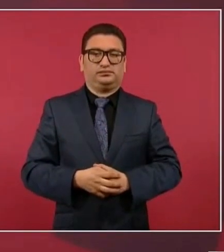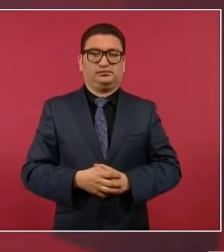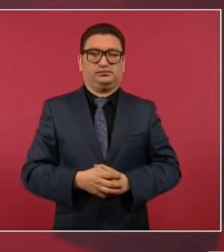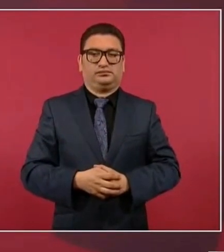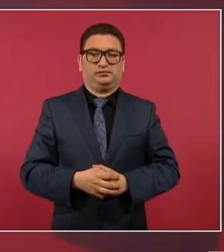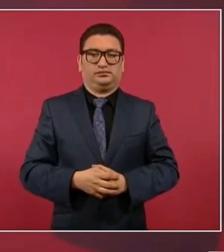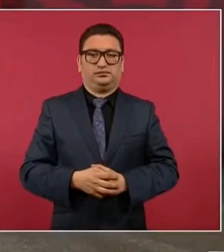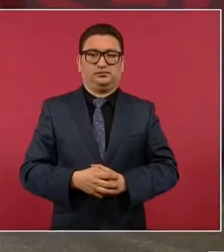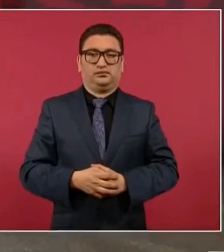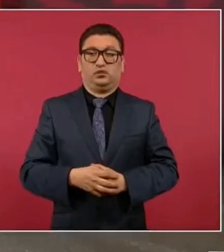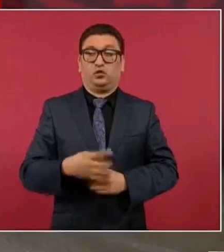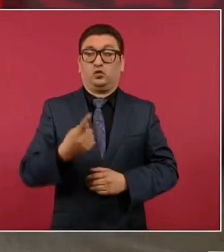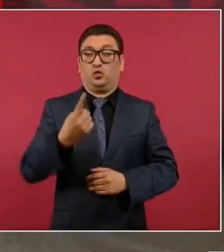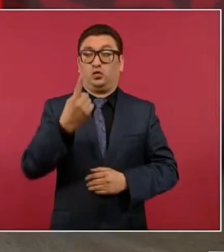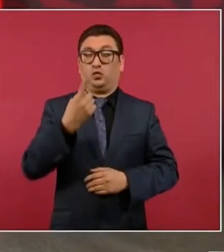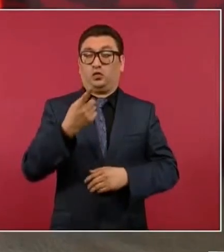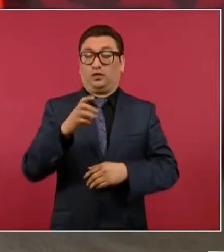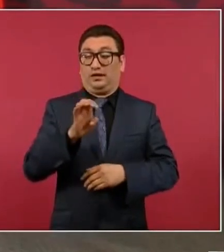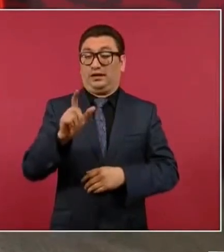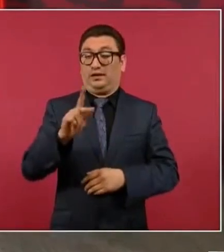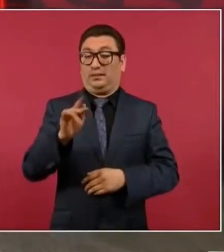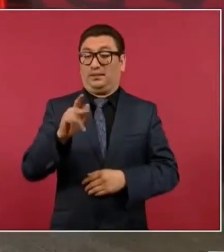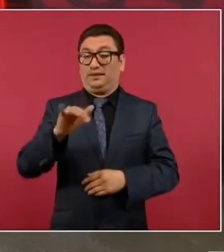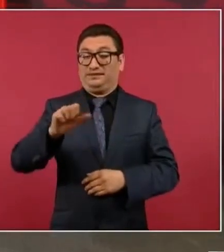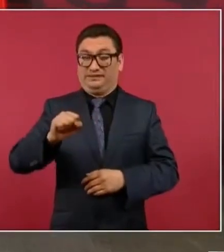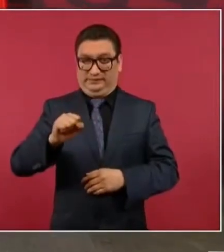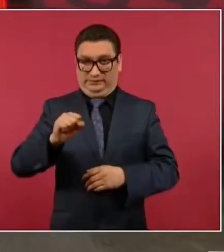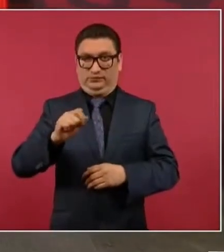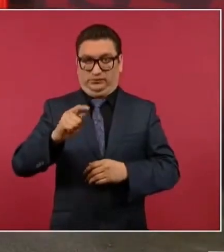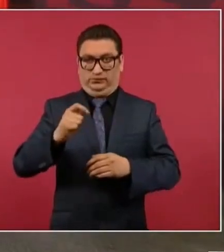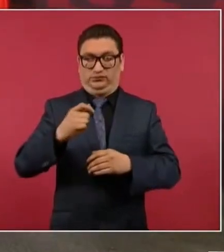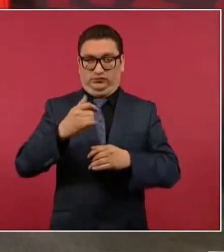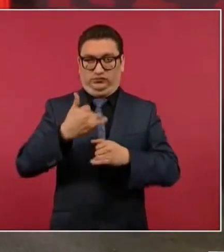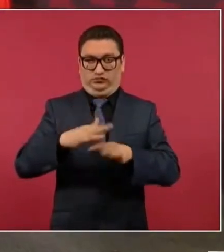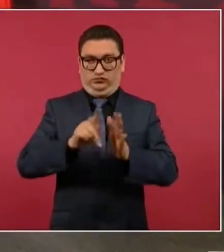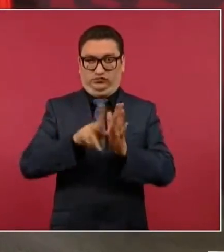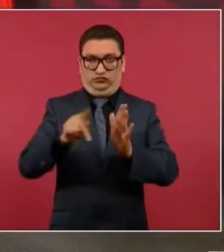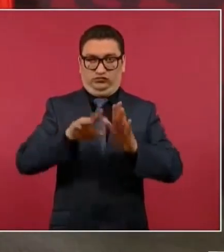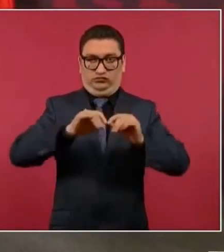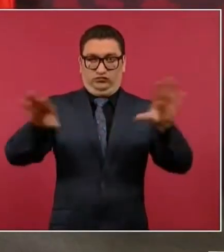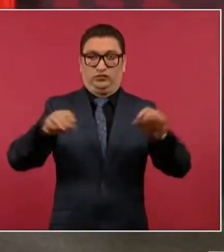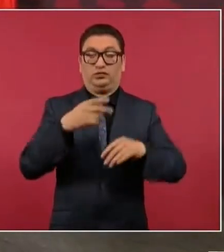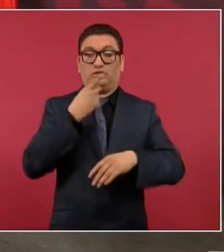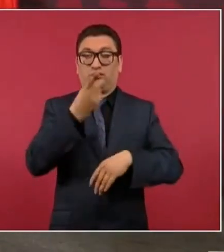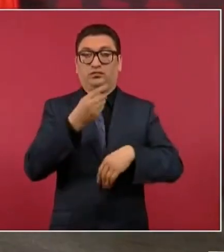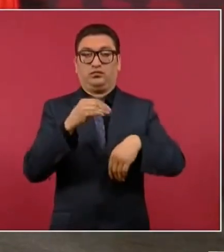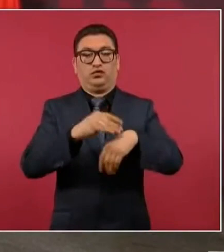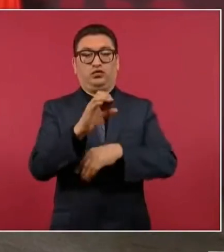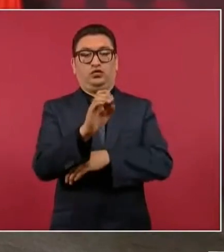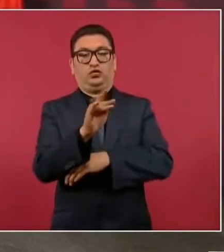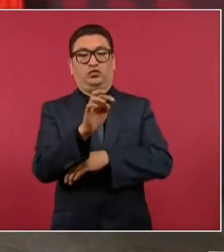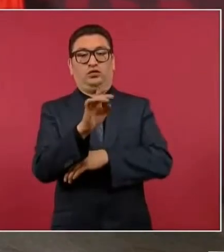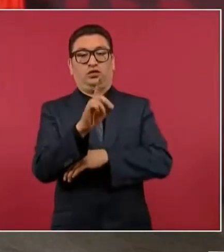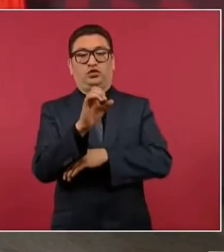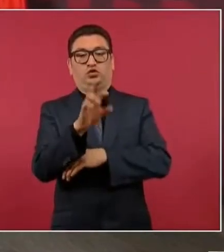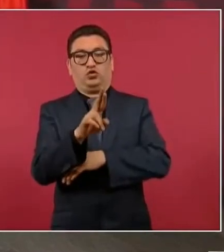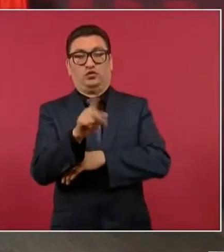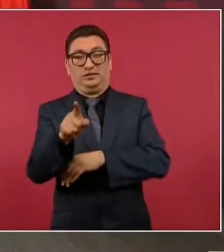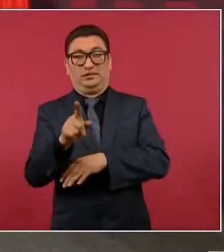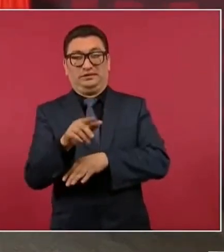un editorial del país o borrador un lastre.